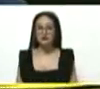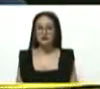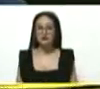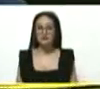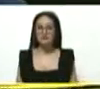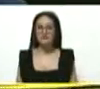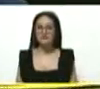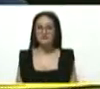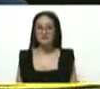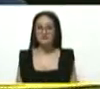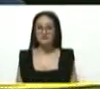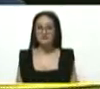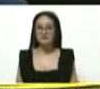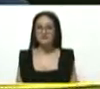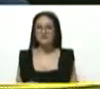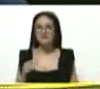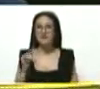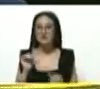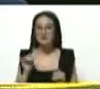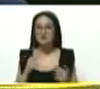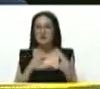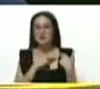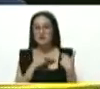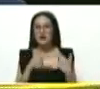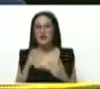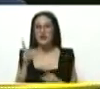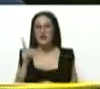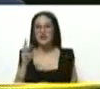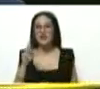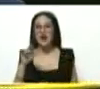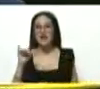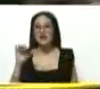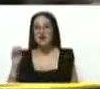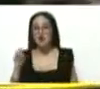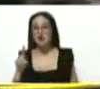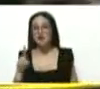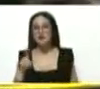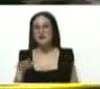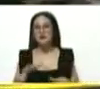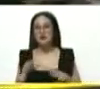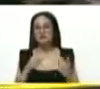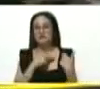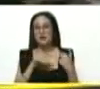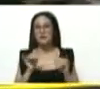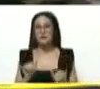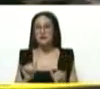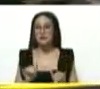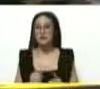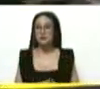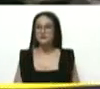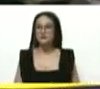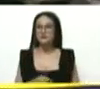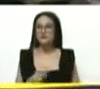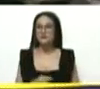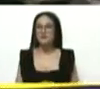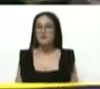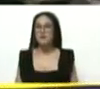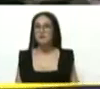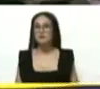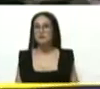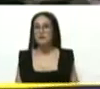Darío Vivas, él es el jefe de la movilización sociopolítica cultural de la revolución.